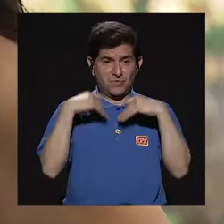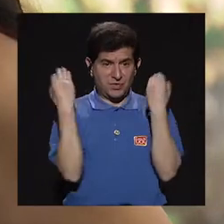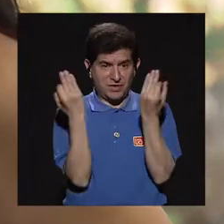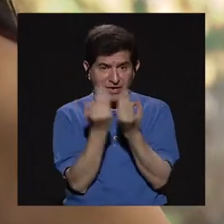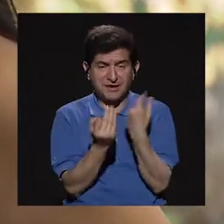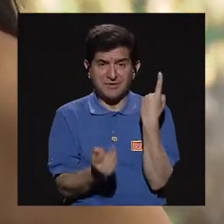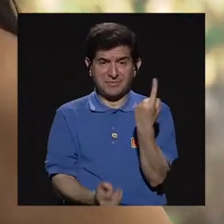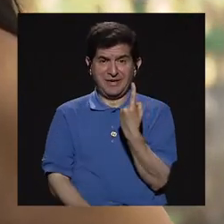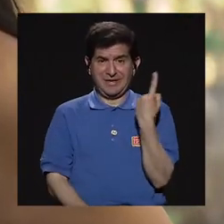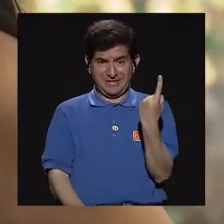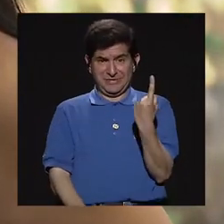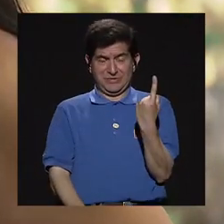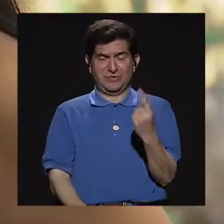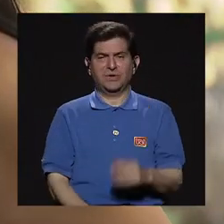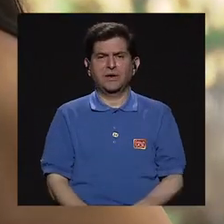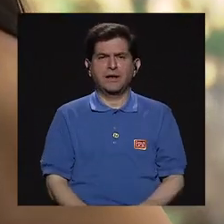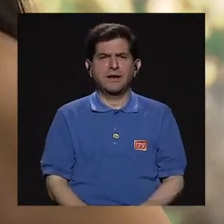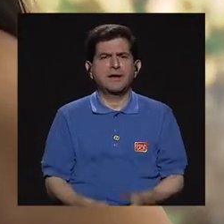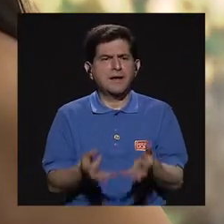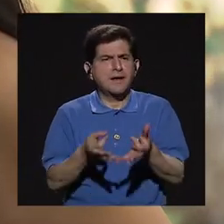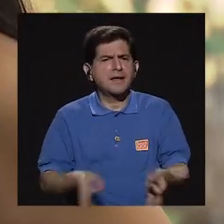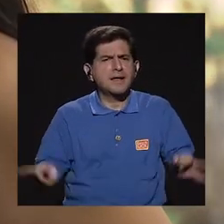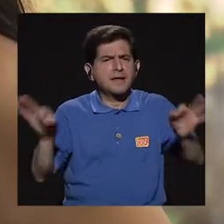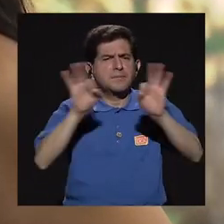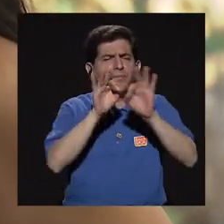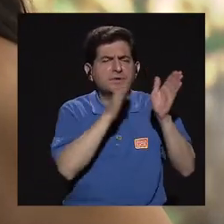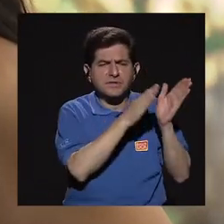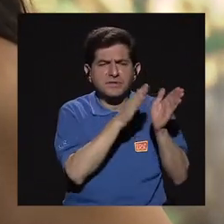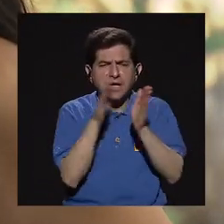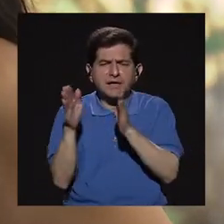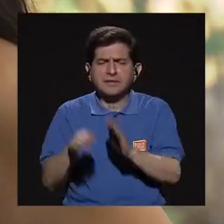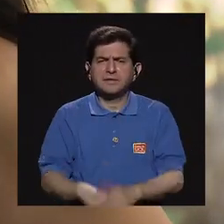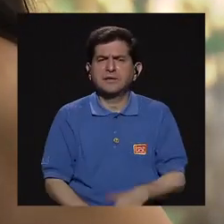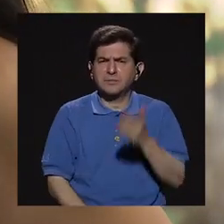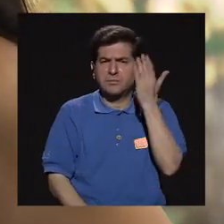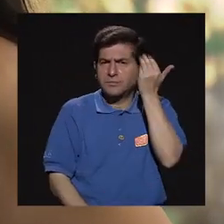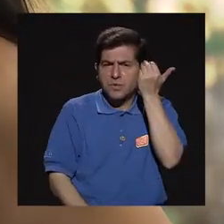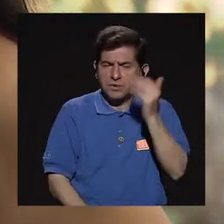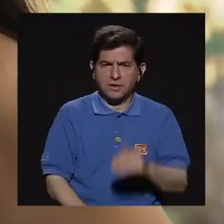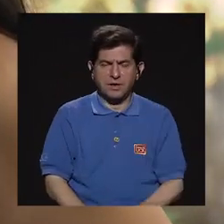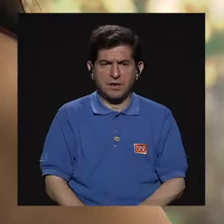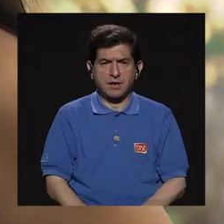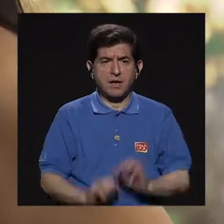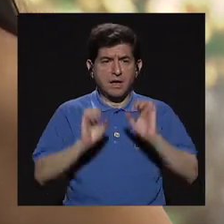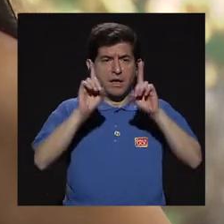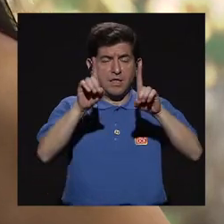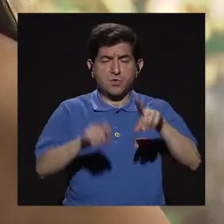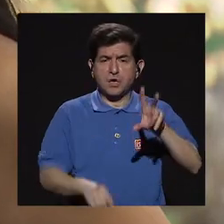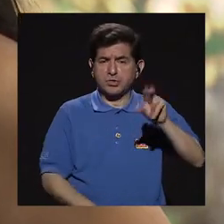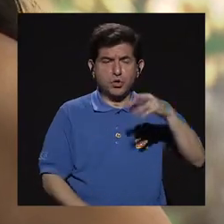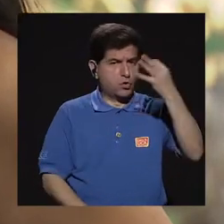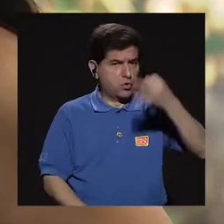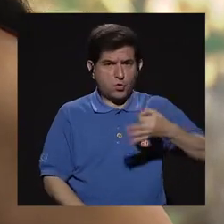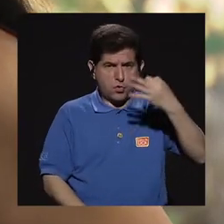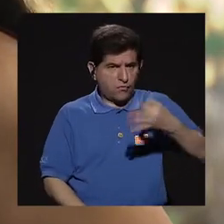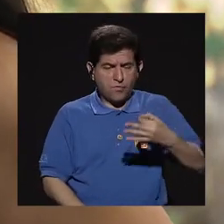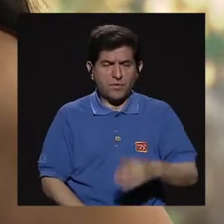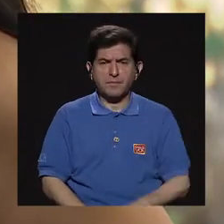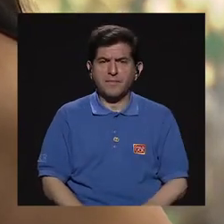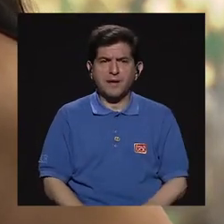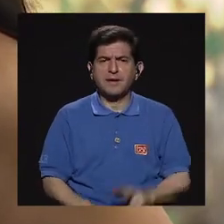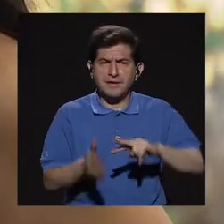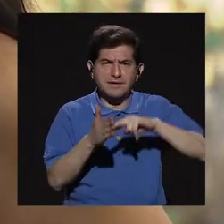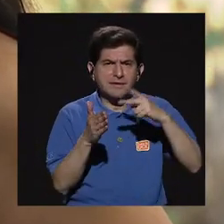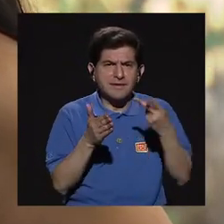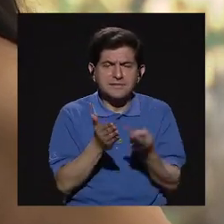solas, ¿cuál es la importancia de esta formación, verdad? Incluso de educación no formal, ¿qué